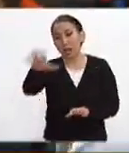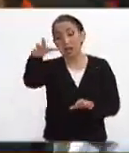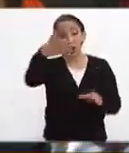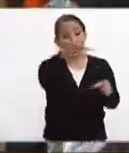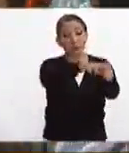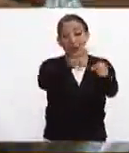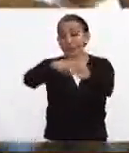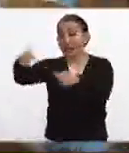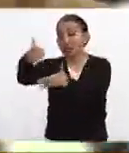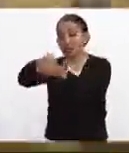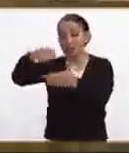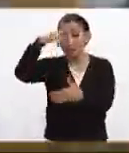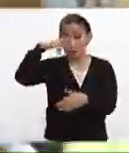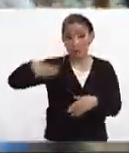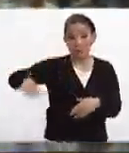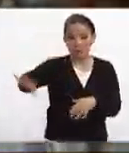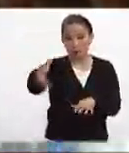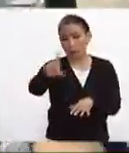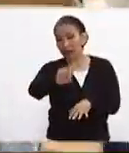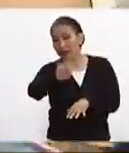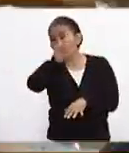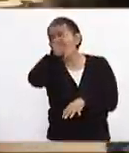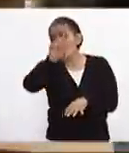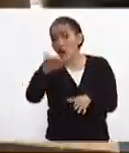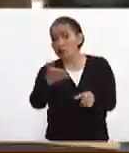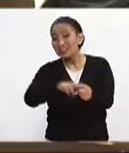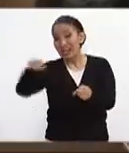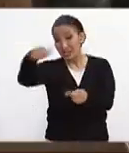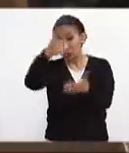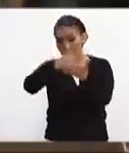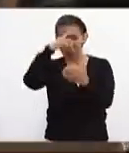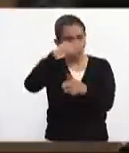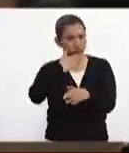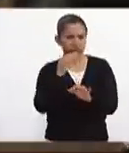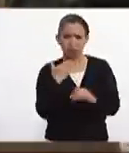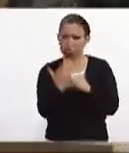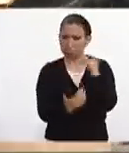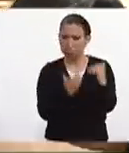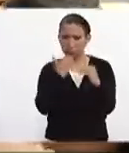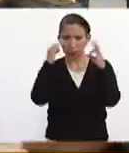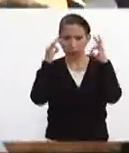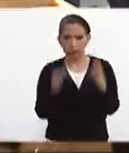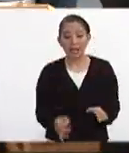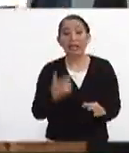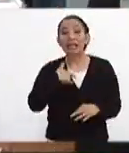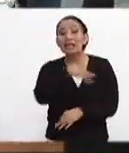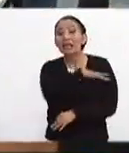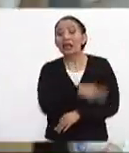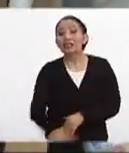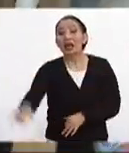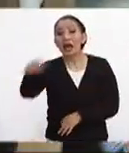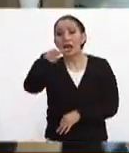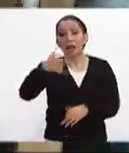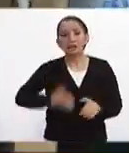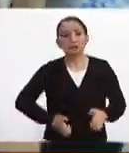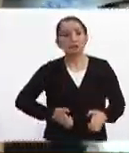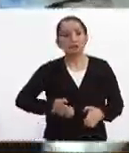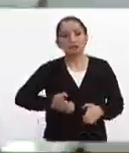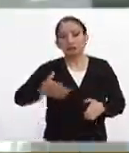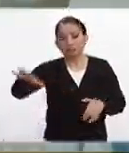instalaciones de la Ciudad de México los cerca de treinta y un hospitales de la Ciudad de México están funcionando y en general la infraestructura